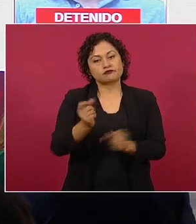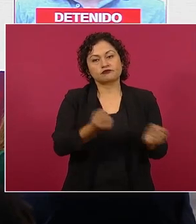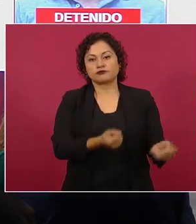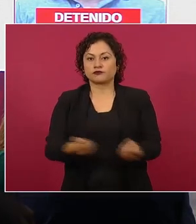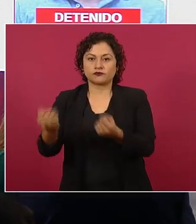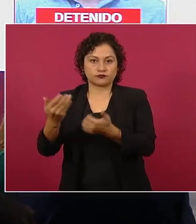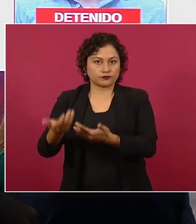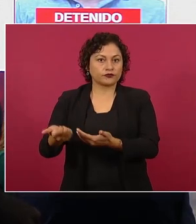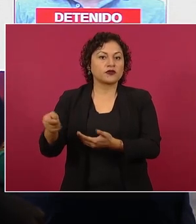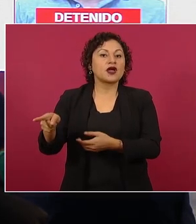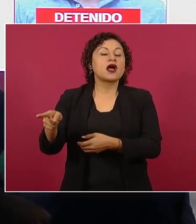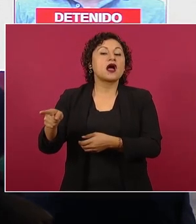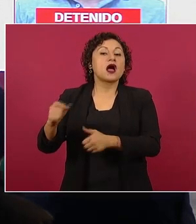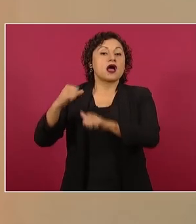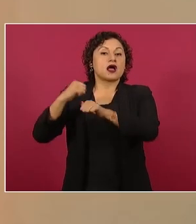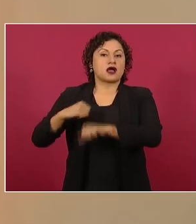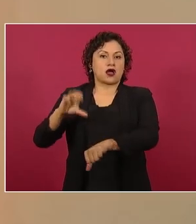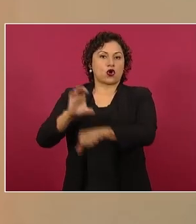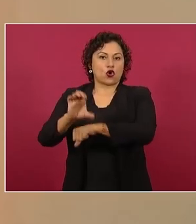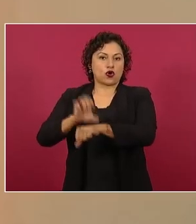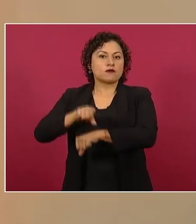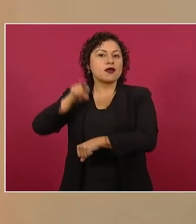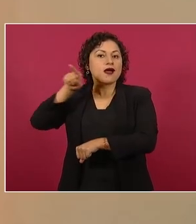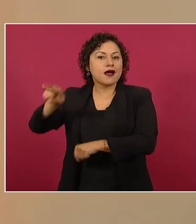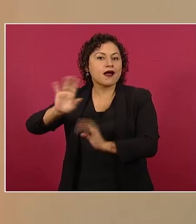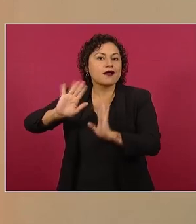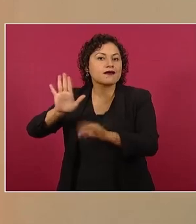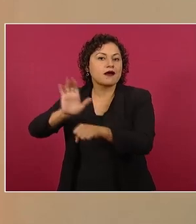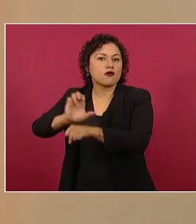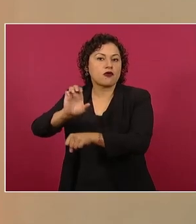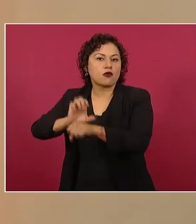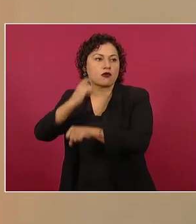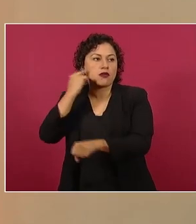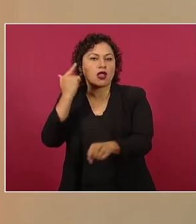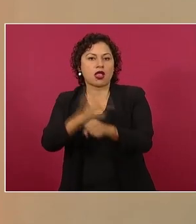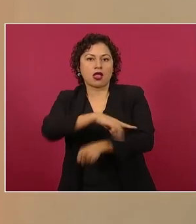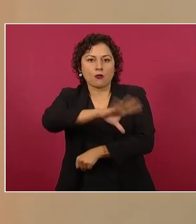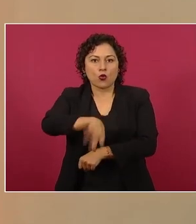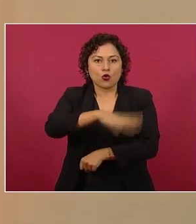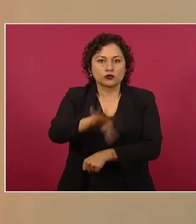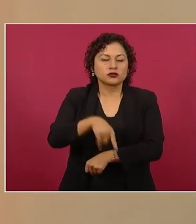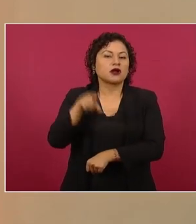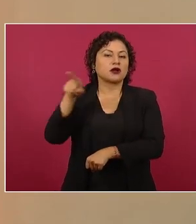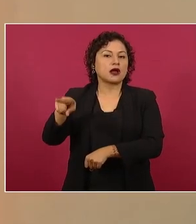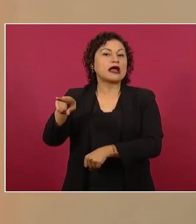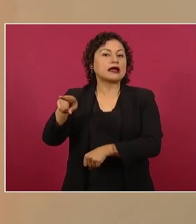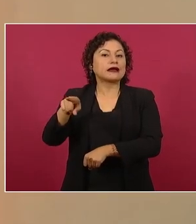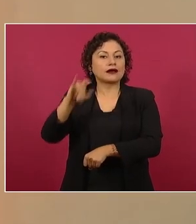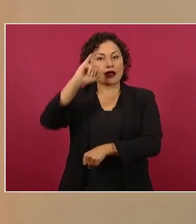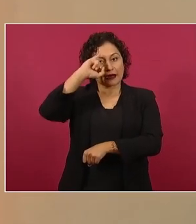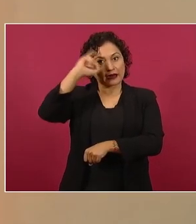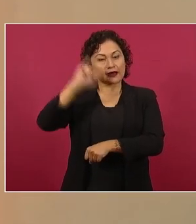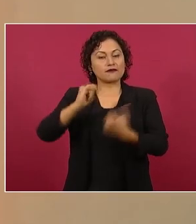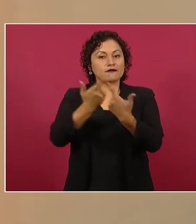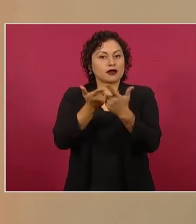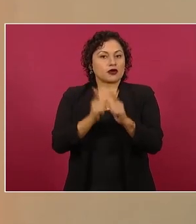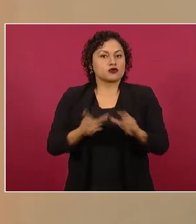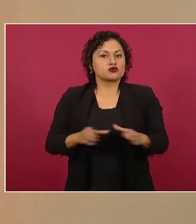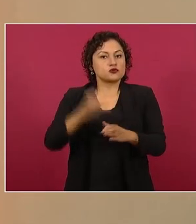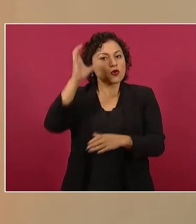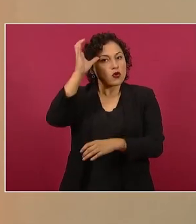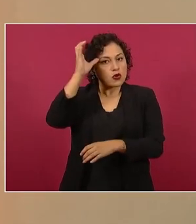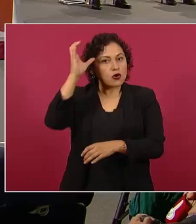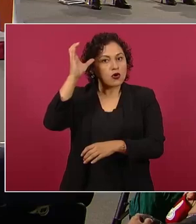Colombia, porque era buscado por diferentes ilícitos, es jefe de sicarios y es jefe logístico de un cartel